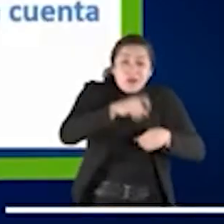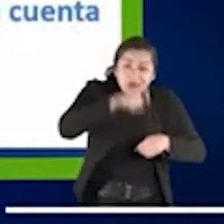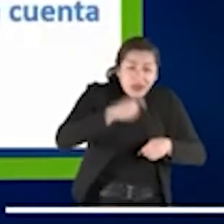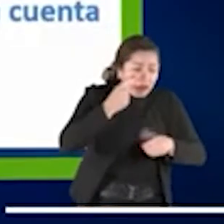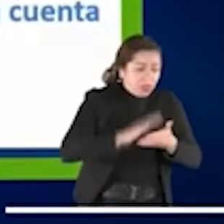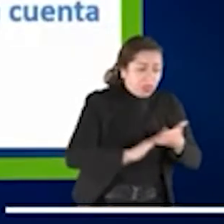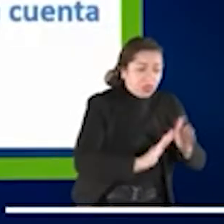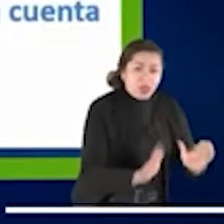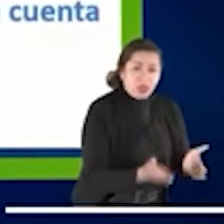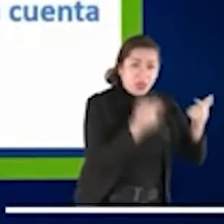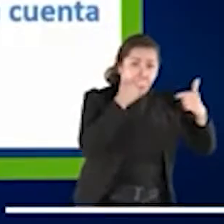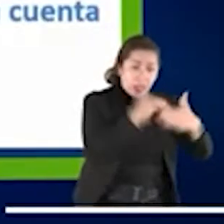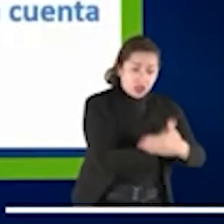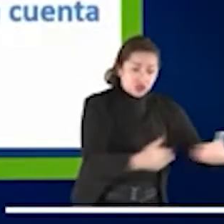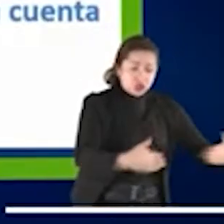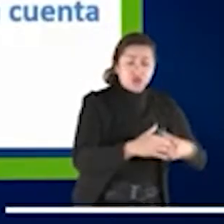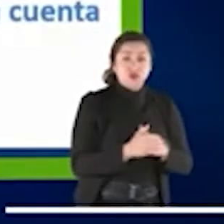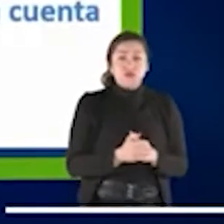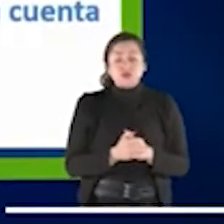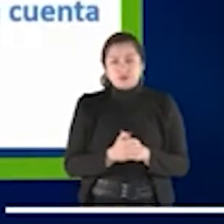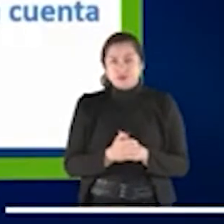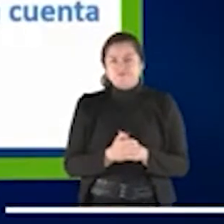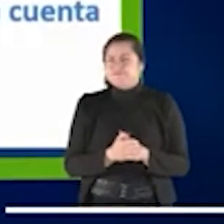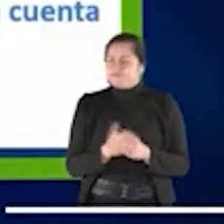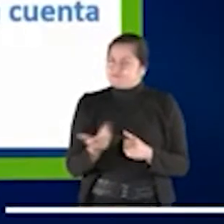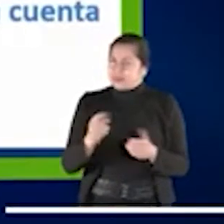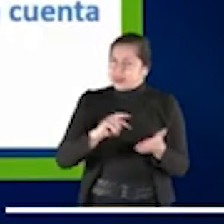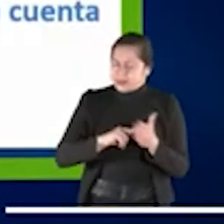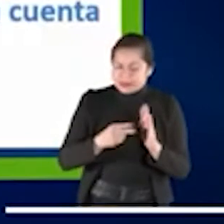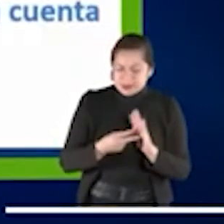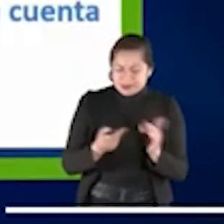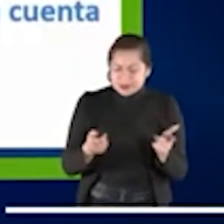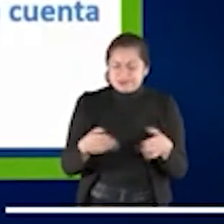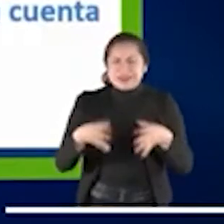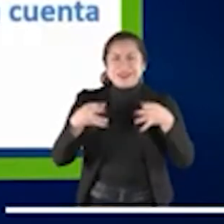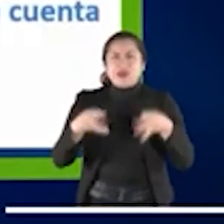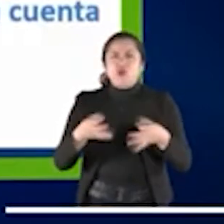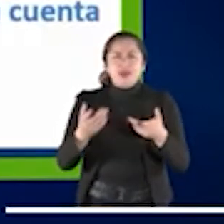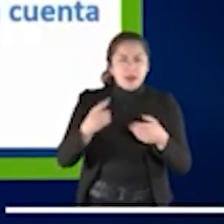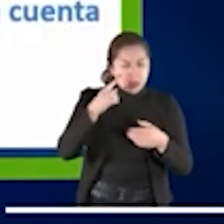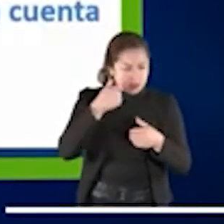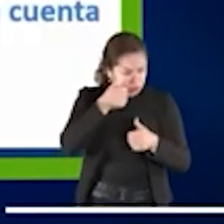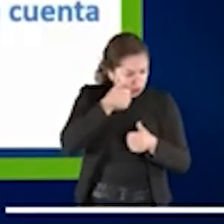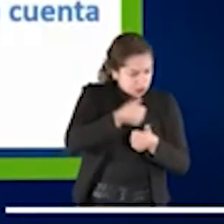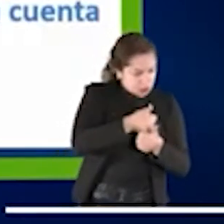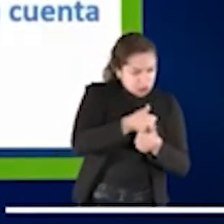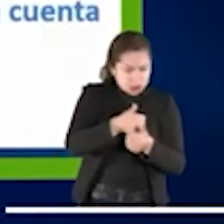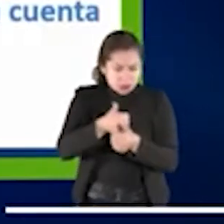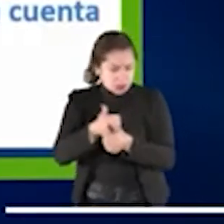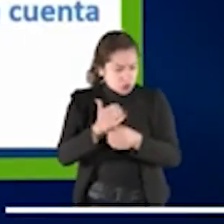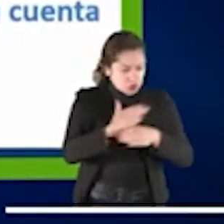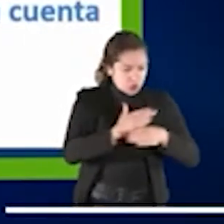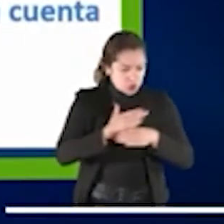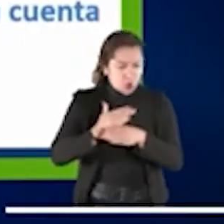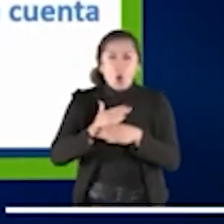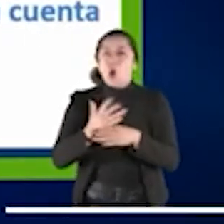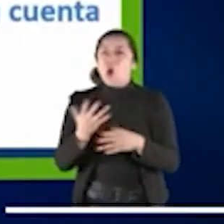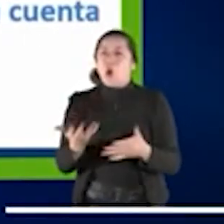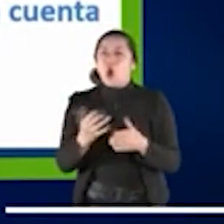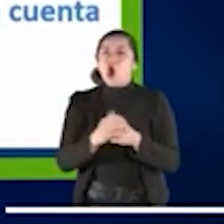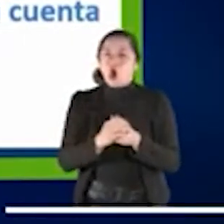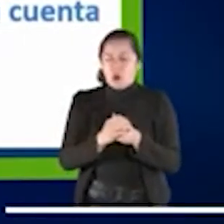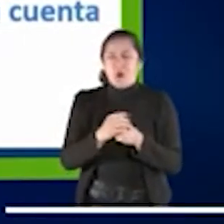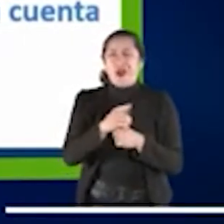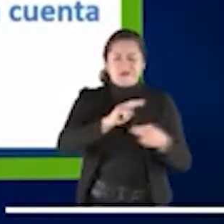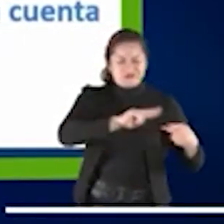También para empezar con las fuerzas de seguridad. Sabemos que las fuerzas de seguridad son la primera, la entrada principal al